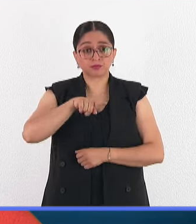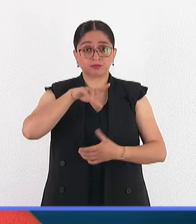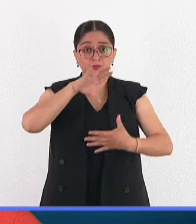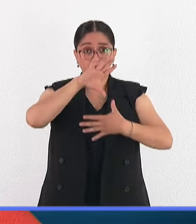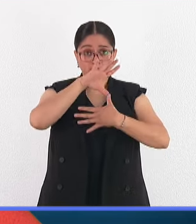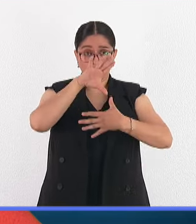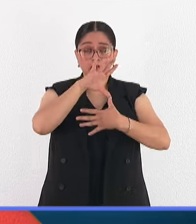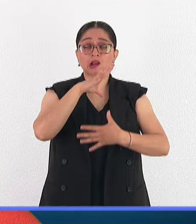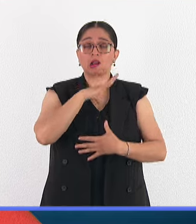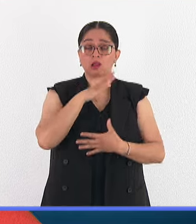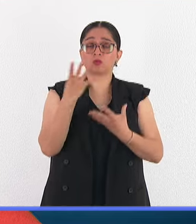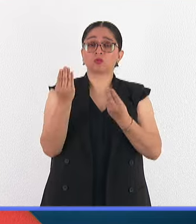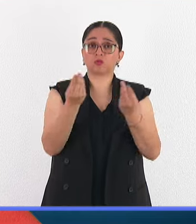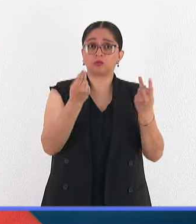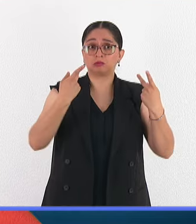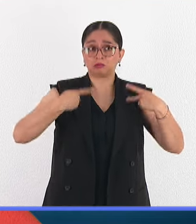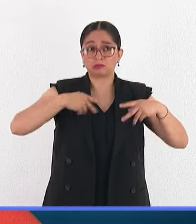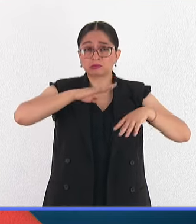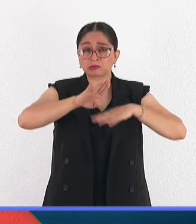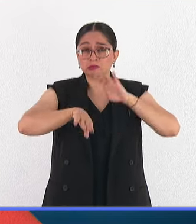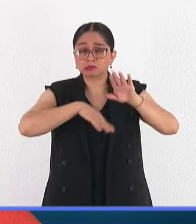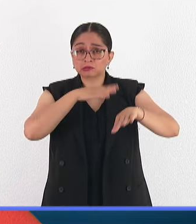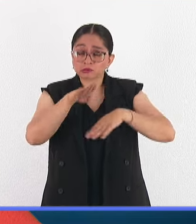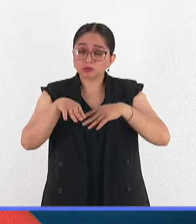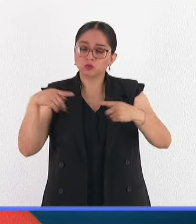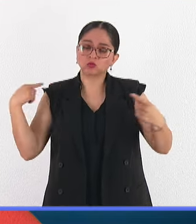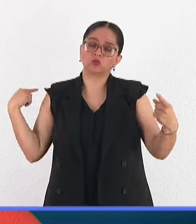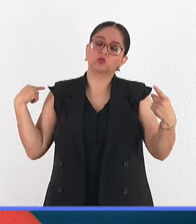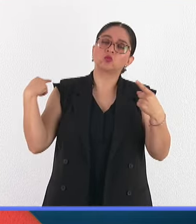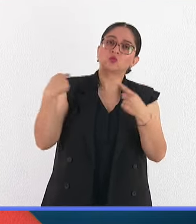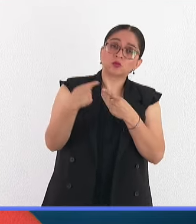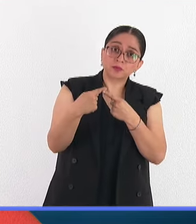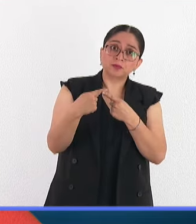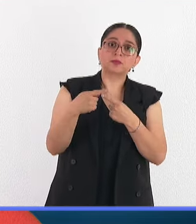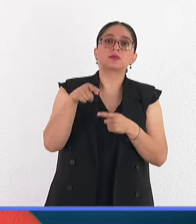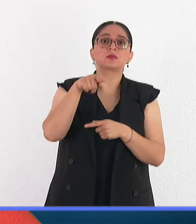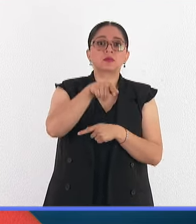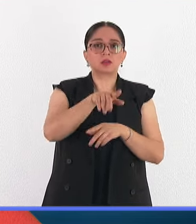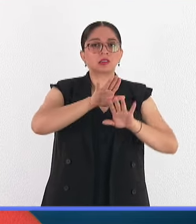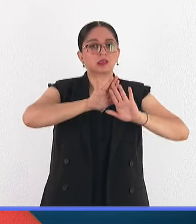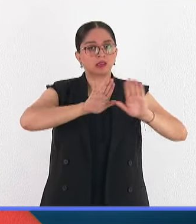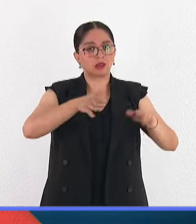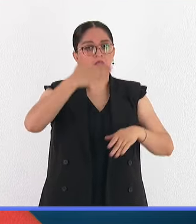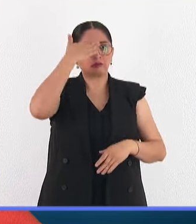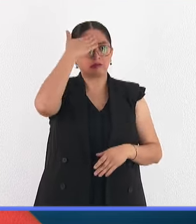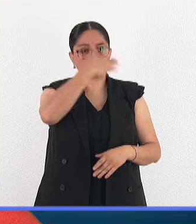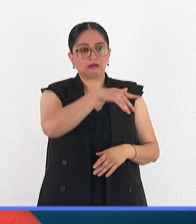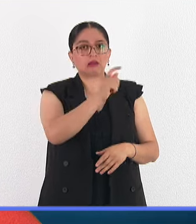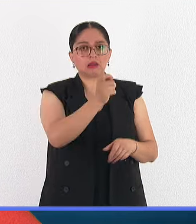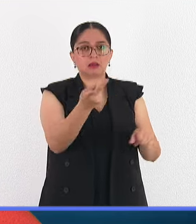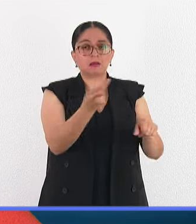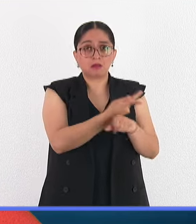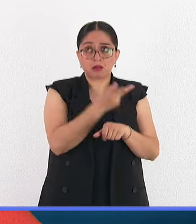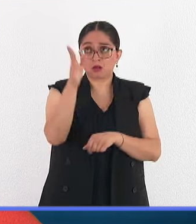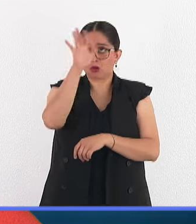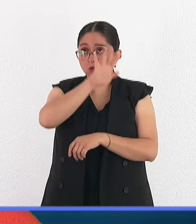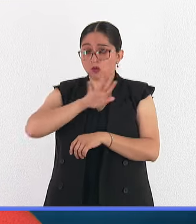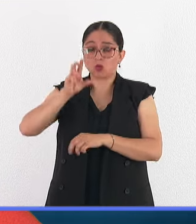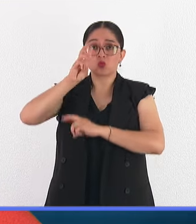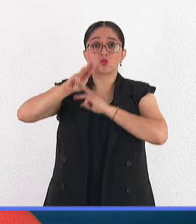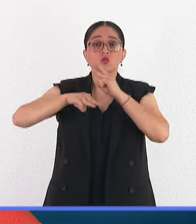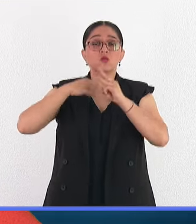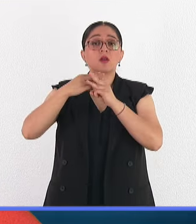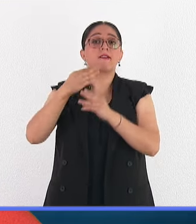americano o al menos así era desde hace algunos años. Y bueno, a pesar ya de su reconocimiento y presencia a nivel mundial, no hay